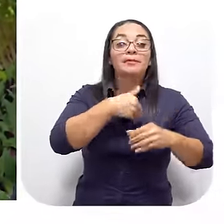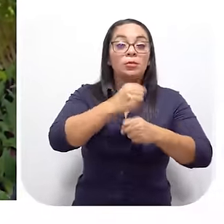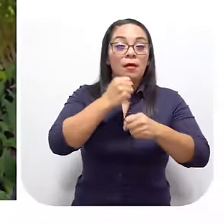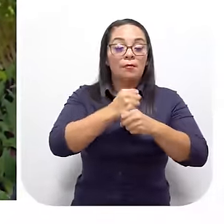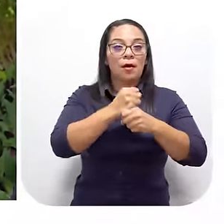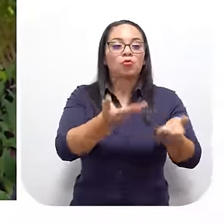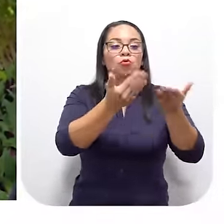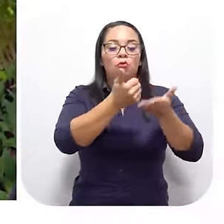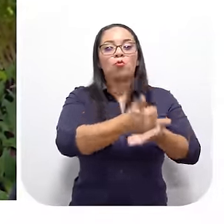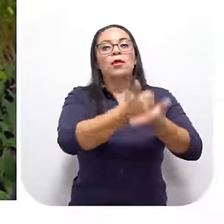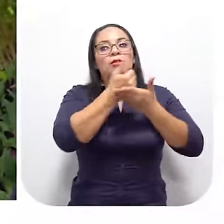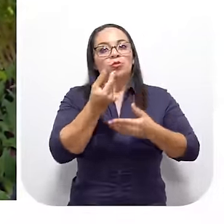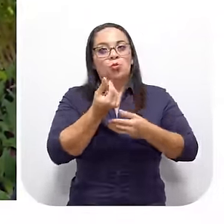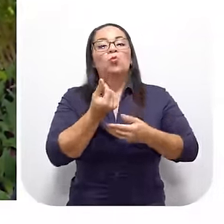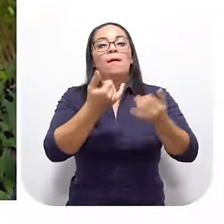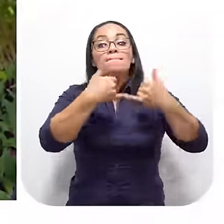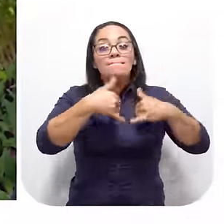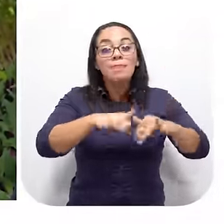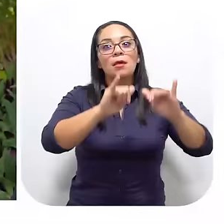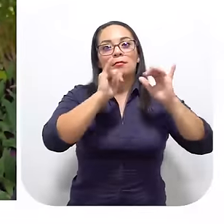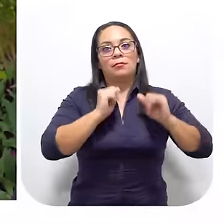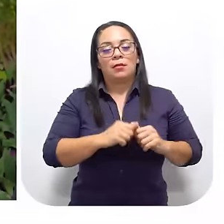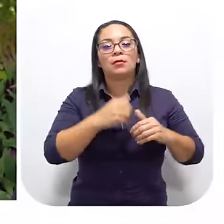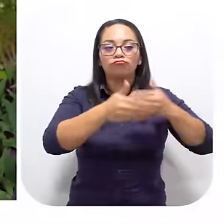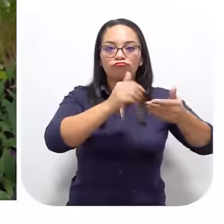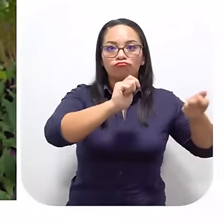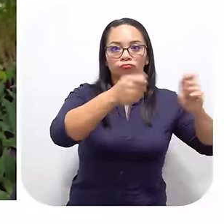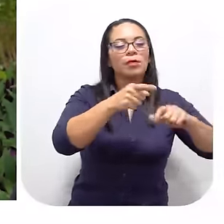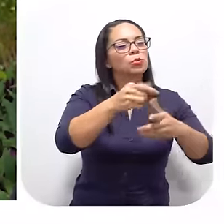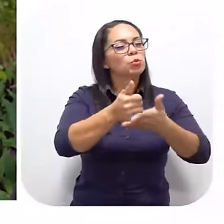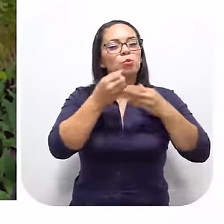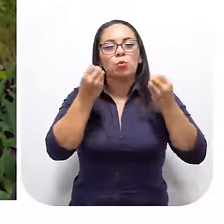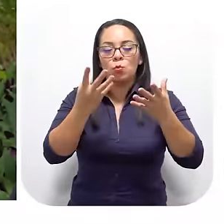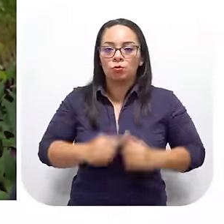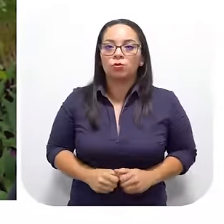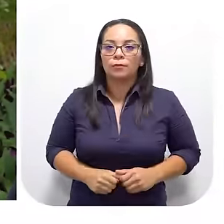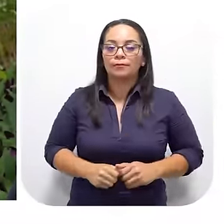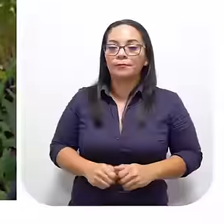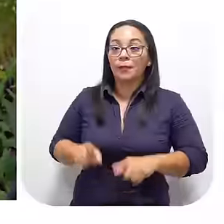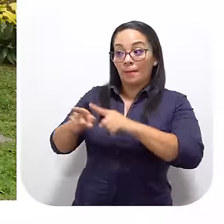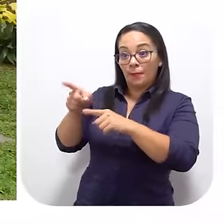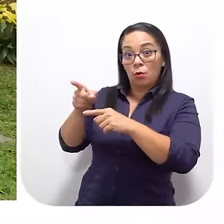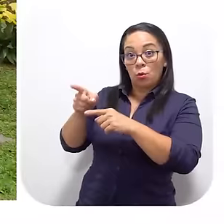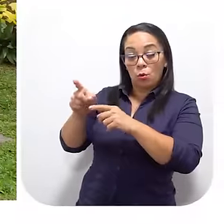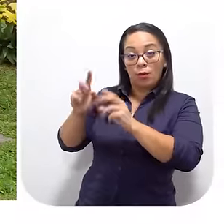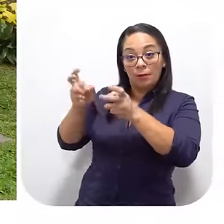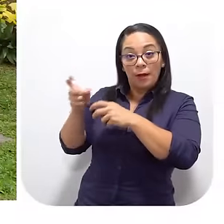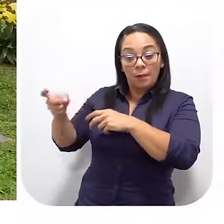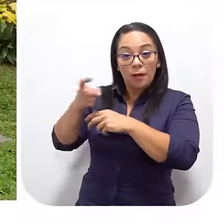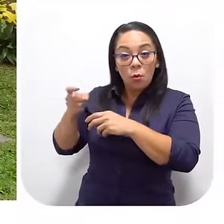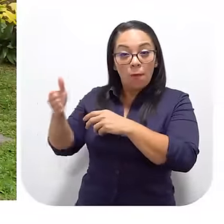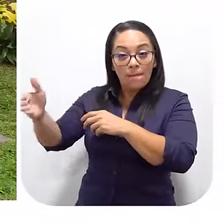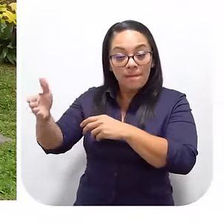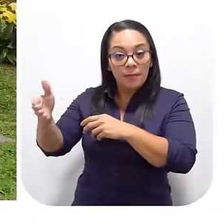el Ministerio de Trabajo Nos apoyó Con subsidios Mientras custodiábamos Las granjas Eso ayudó muchísimo Gracias de camarón